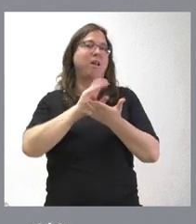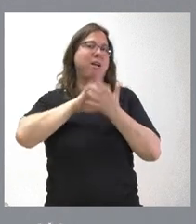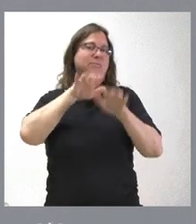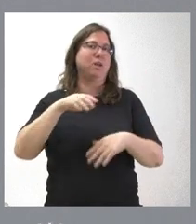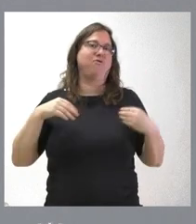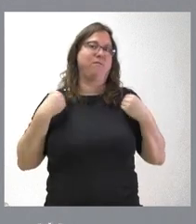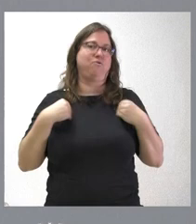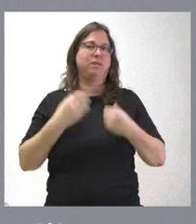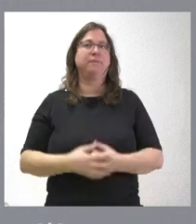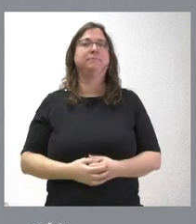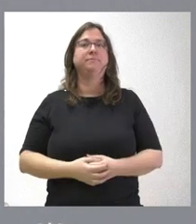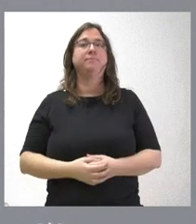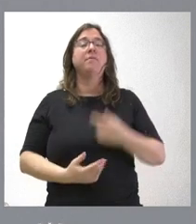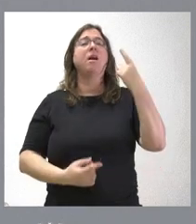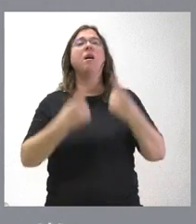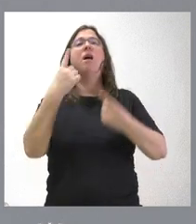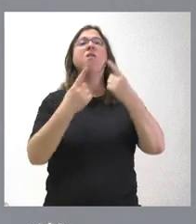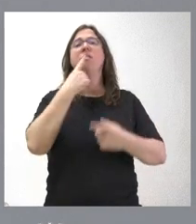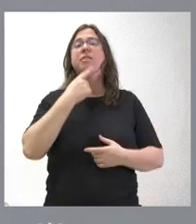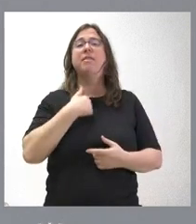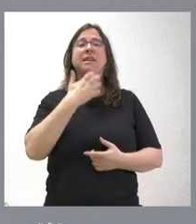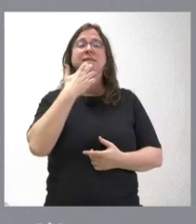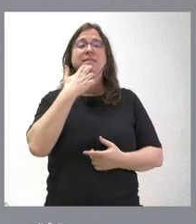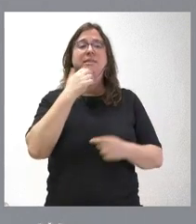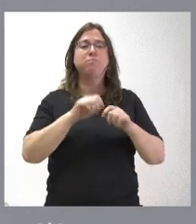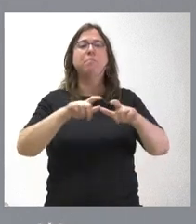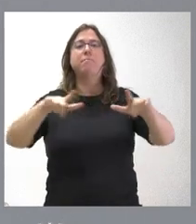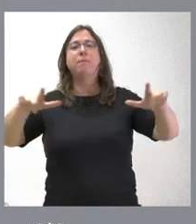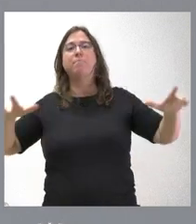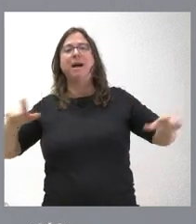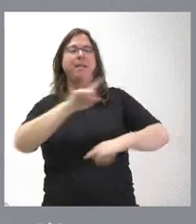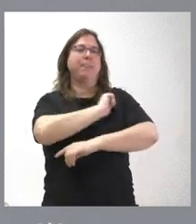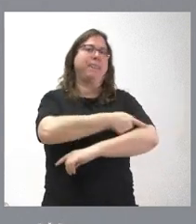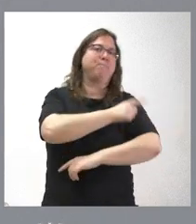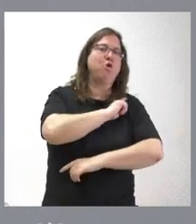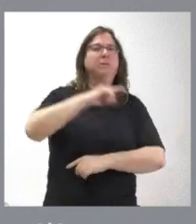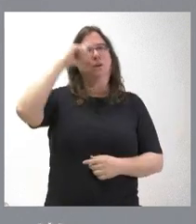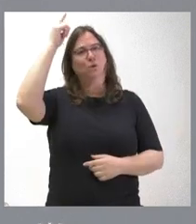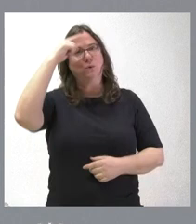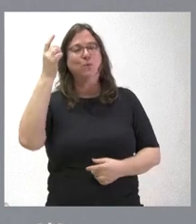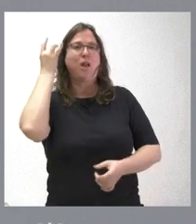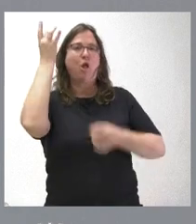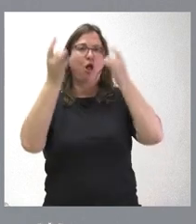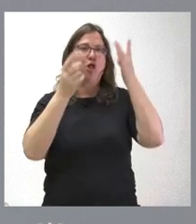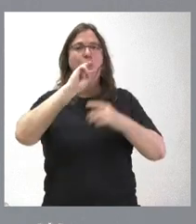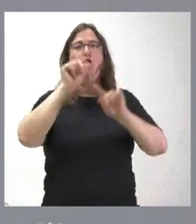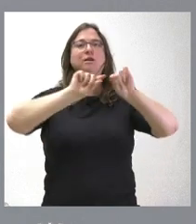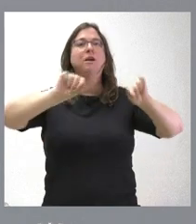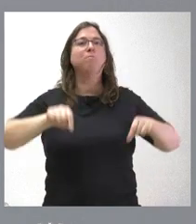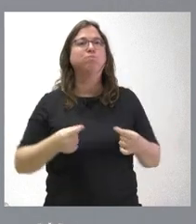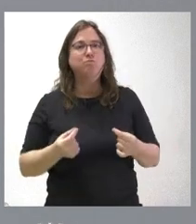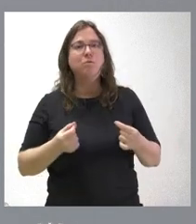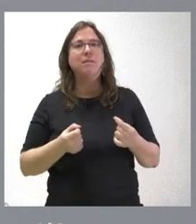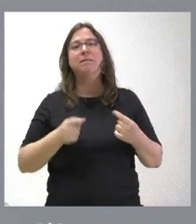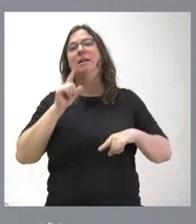León. Hay quien nos decía que extender más oferta deportiva, cultural y de ocio a otras provincias de Castilla y León iba en